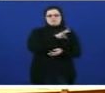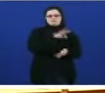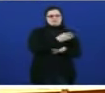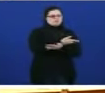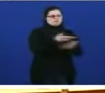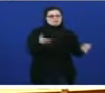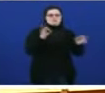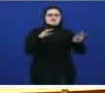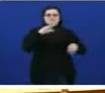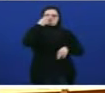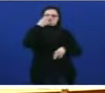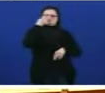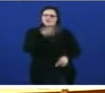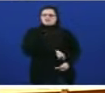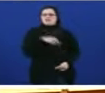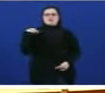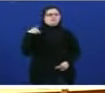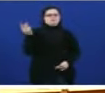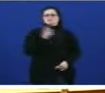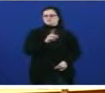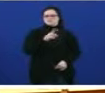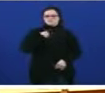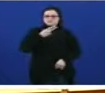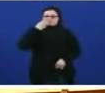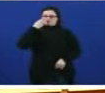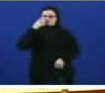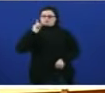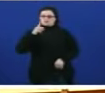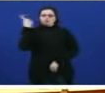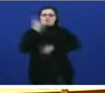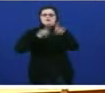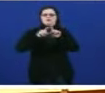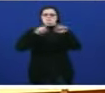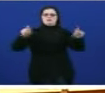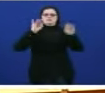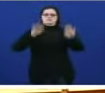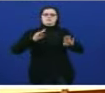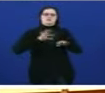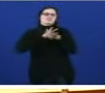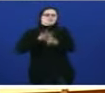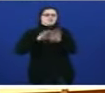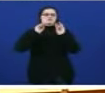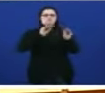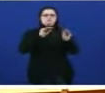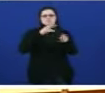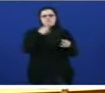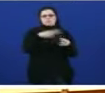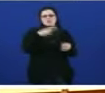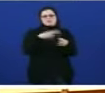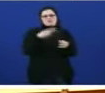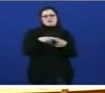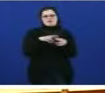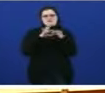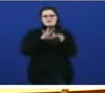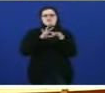son os intereses herais son os intereses de certas empresas os que editan a súa política nesta materia. Reiteramos